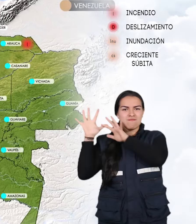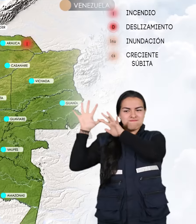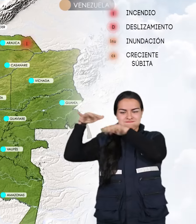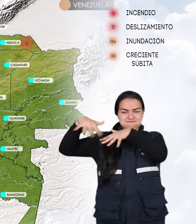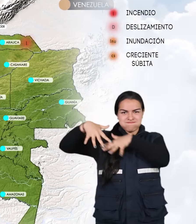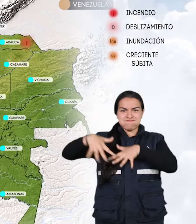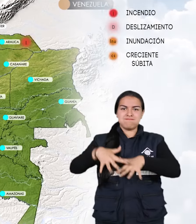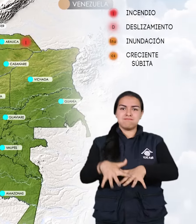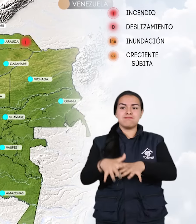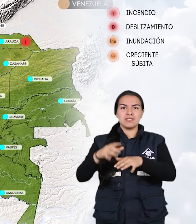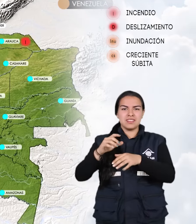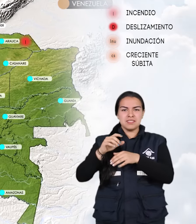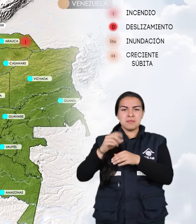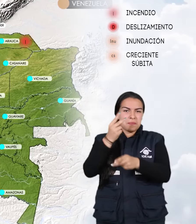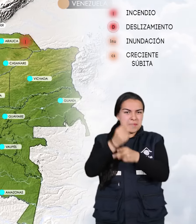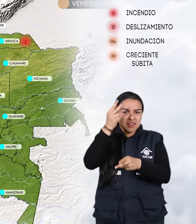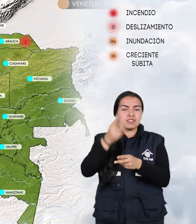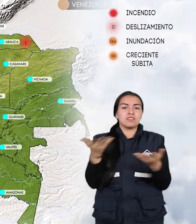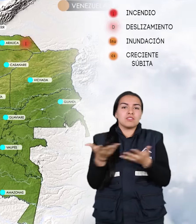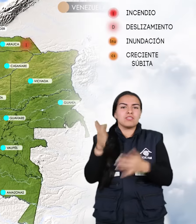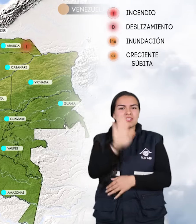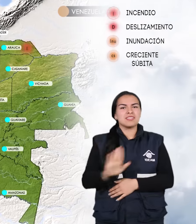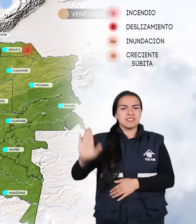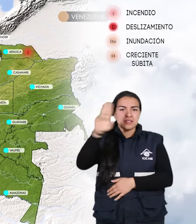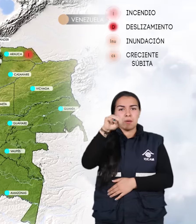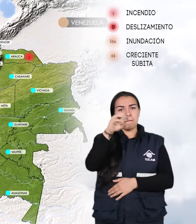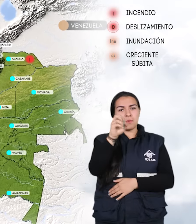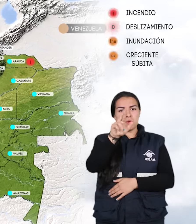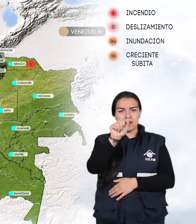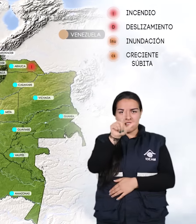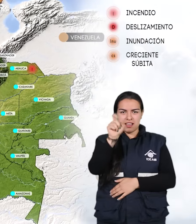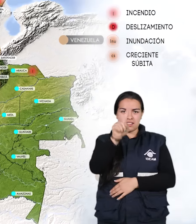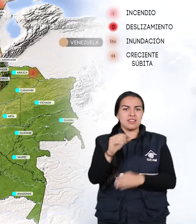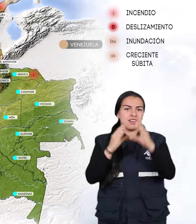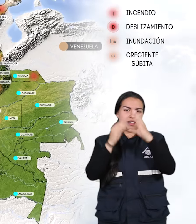inestables y de alta pendiente localizadas en el municipio de Morales Cauca.